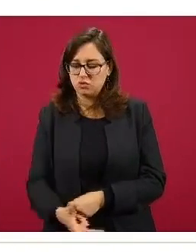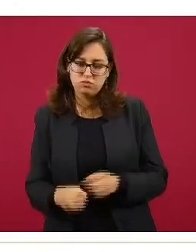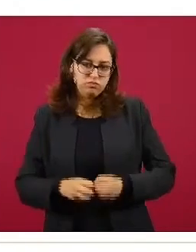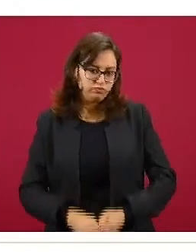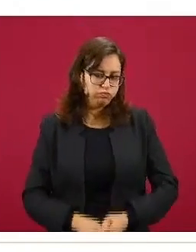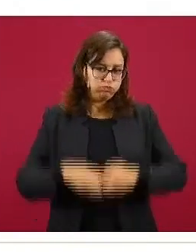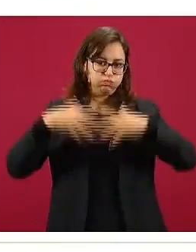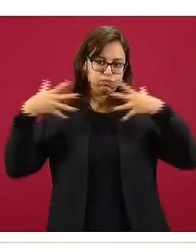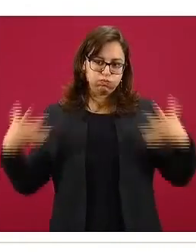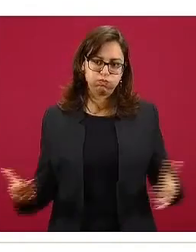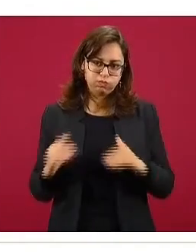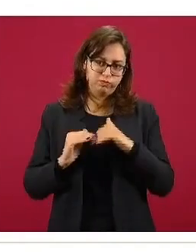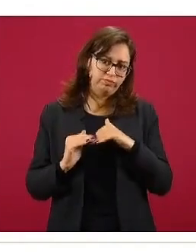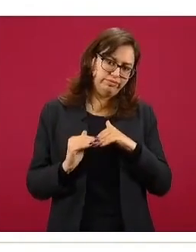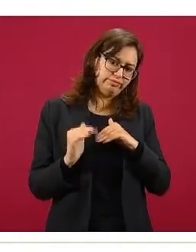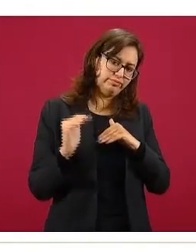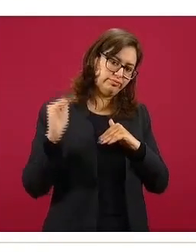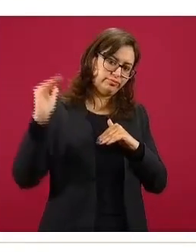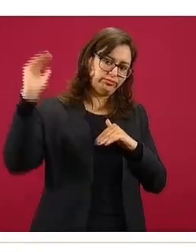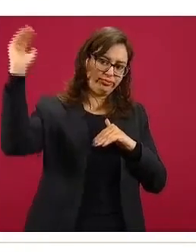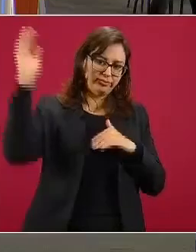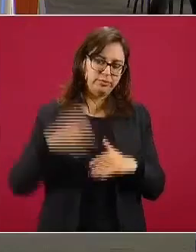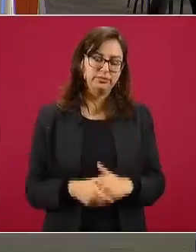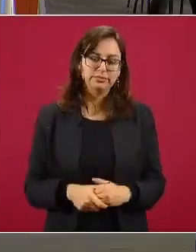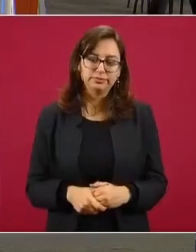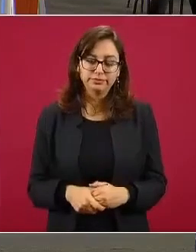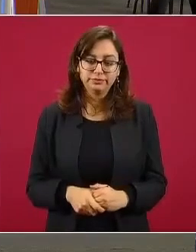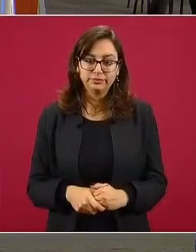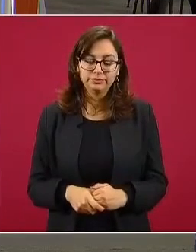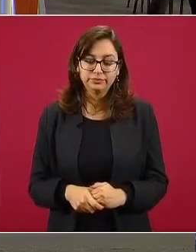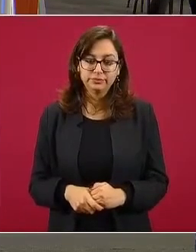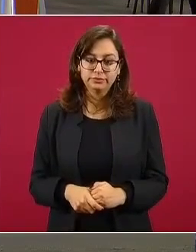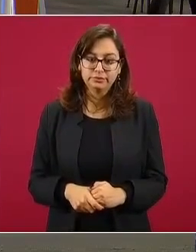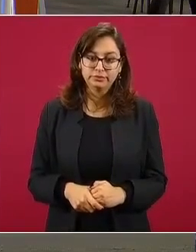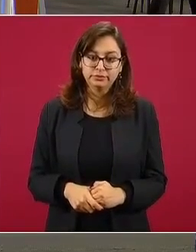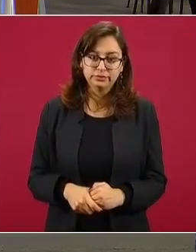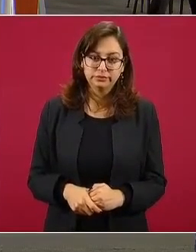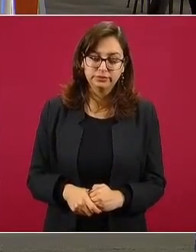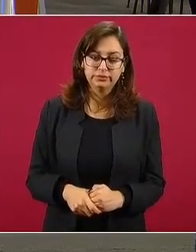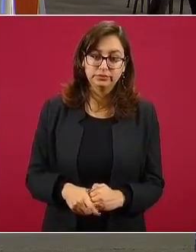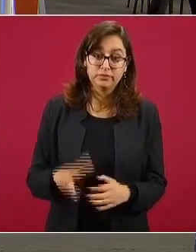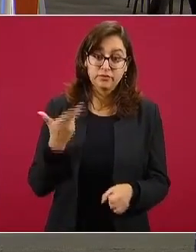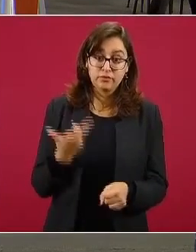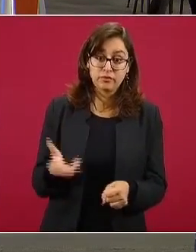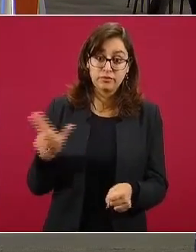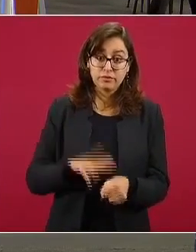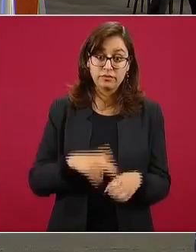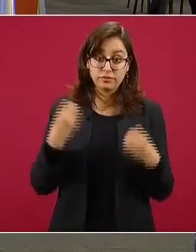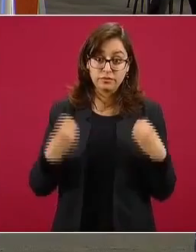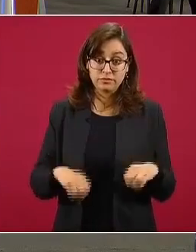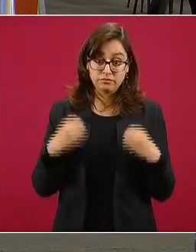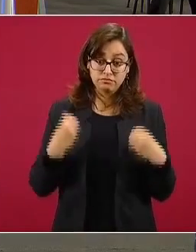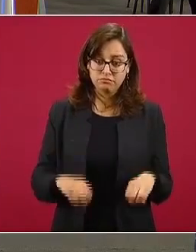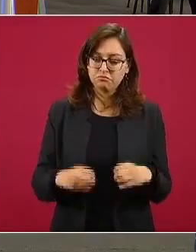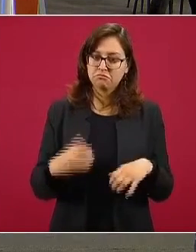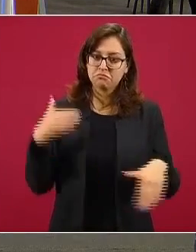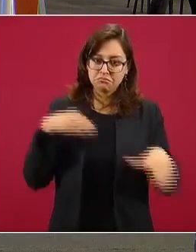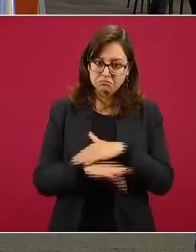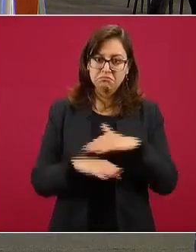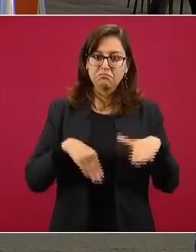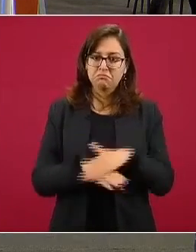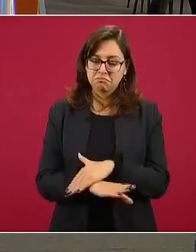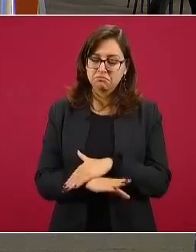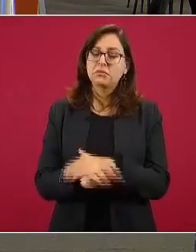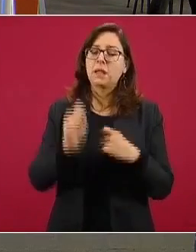este ascenso importante. Y la ocupación hospitalaria lo mismo, también en una fase de